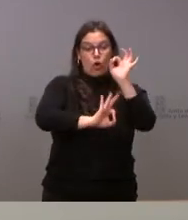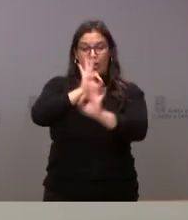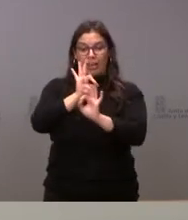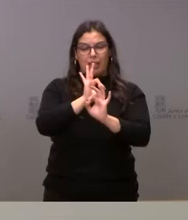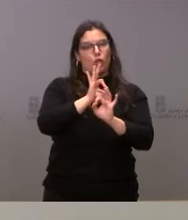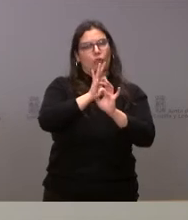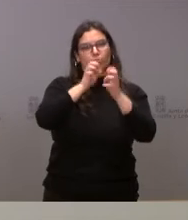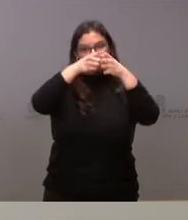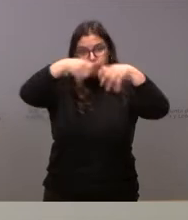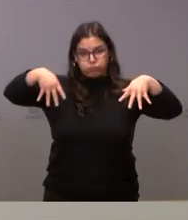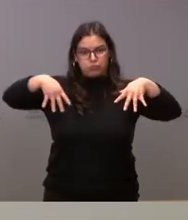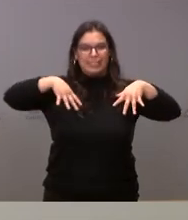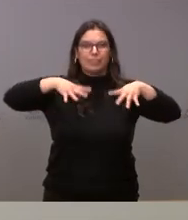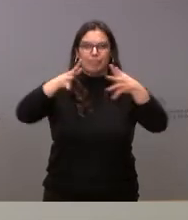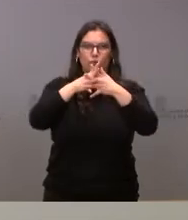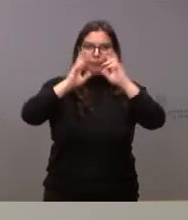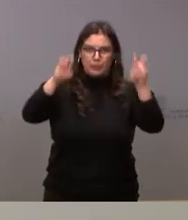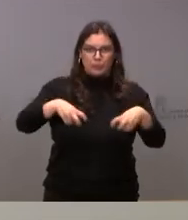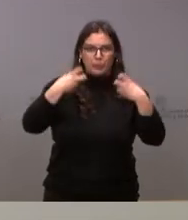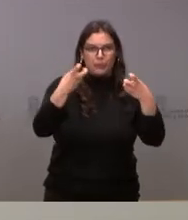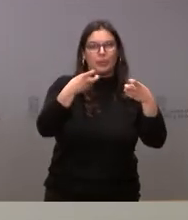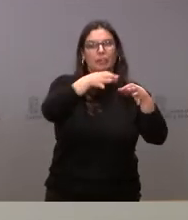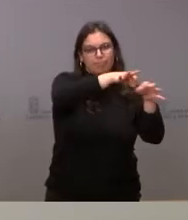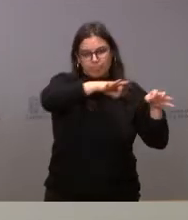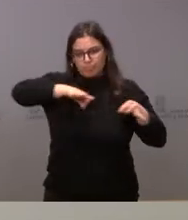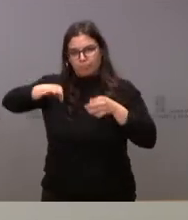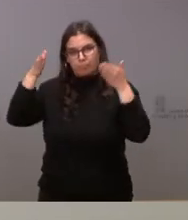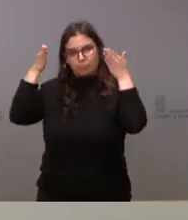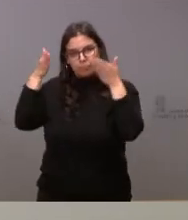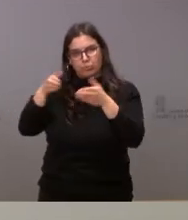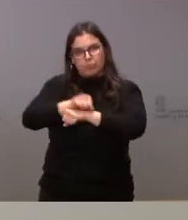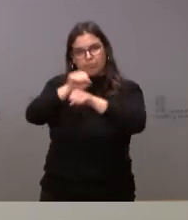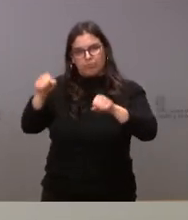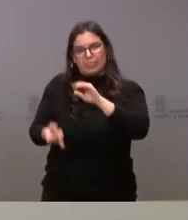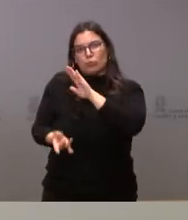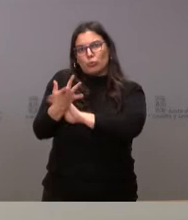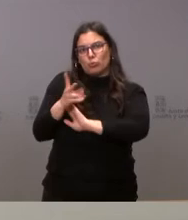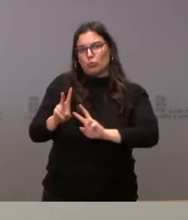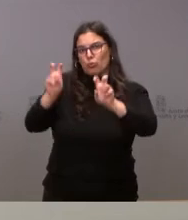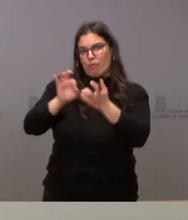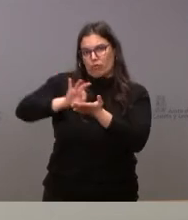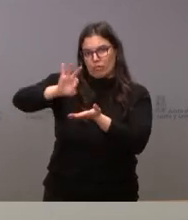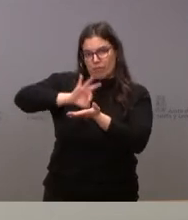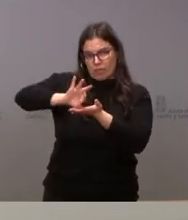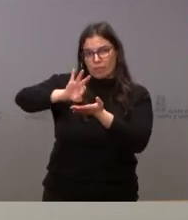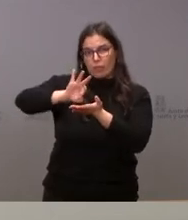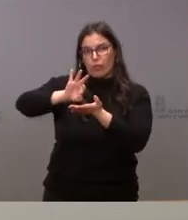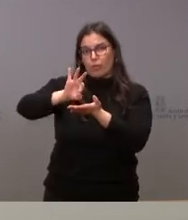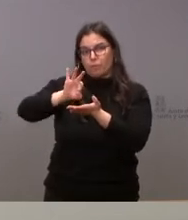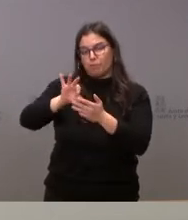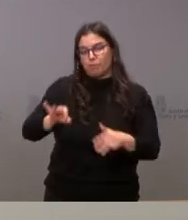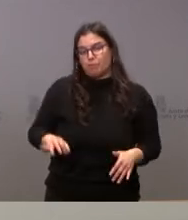y reforzar, después de su configuración, mediante la creación de un nuevo servicio con